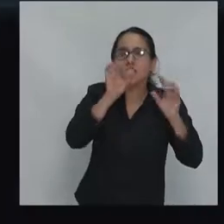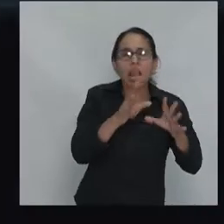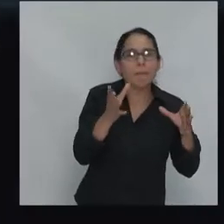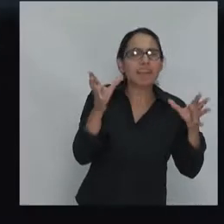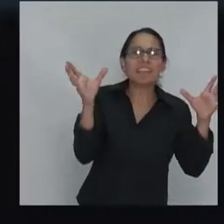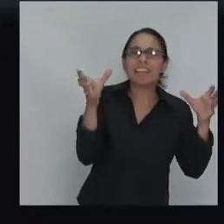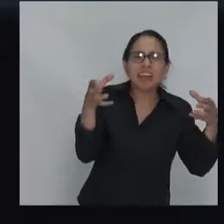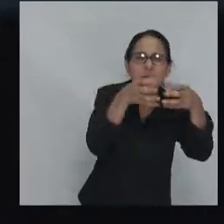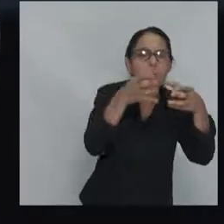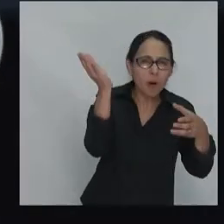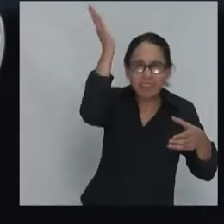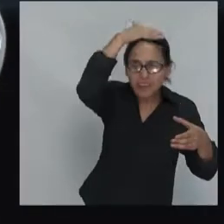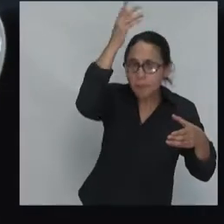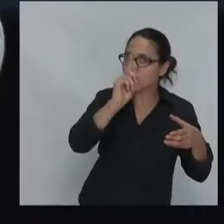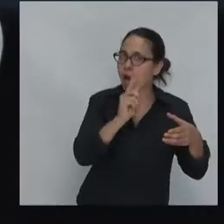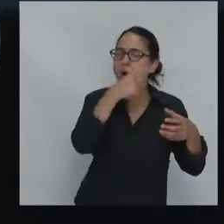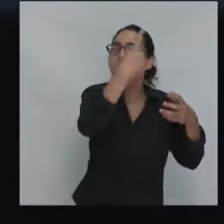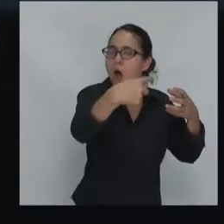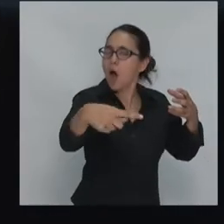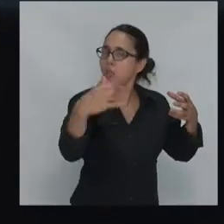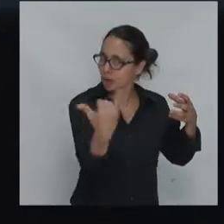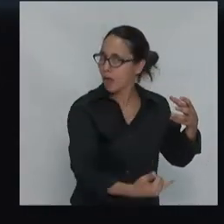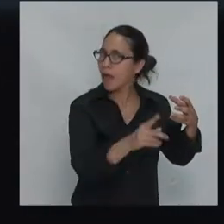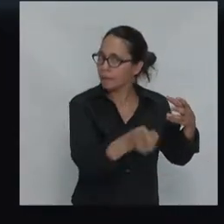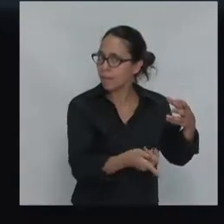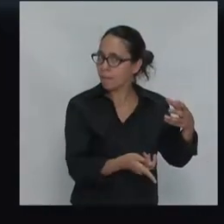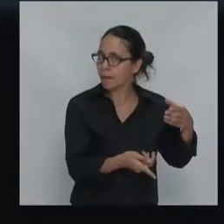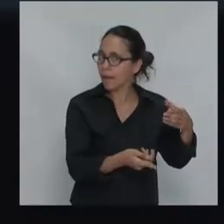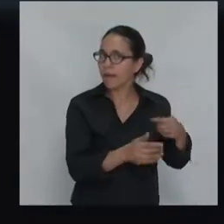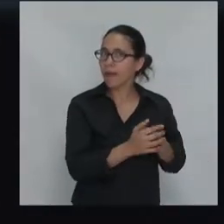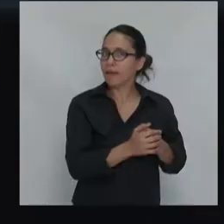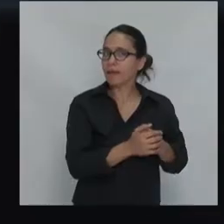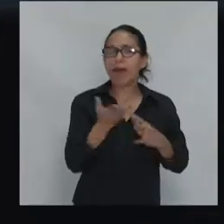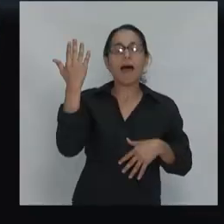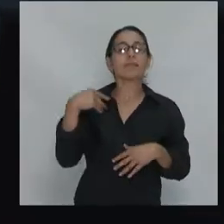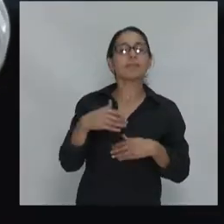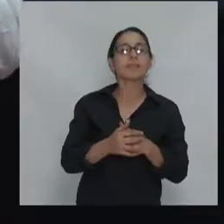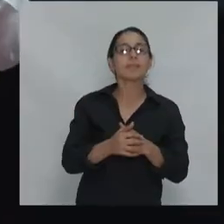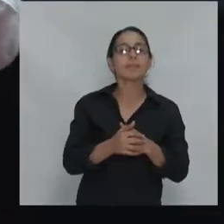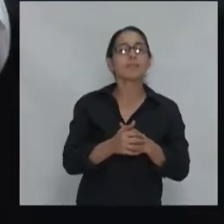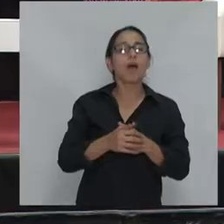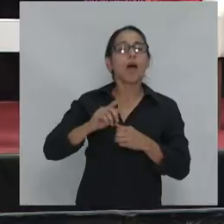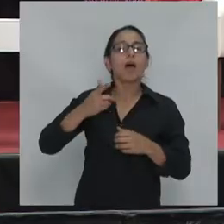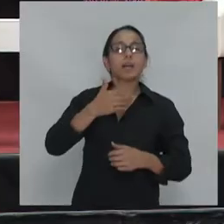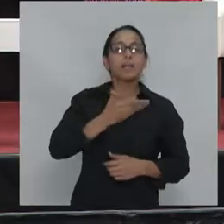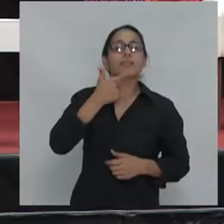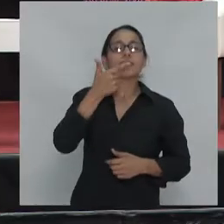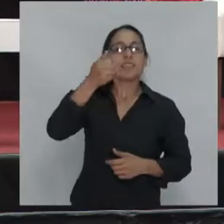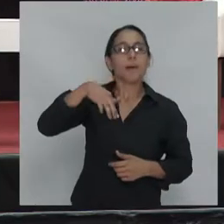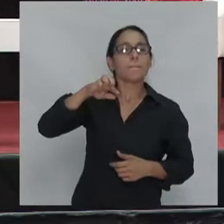sino de otros como decía Sanper poderes